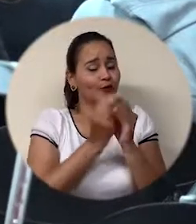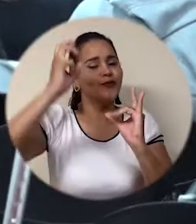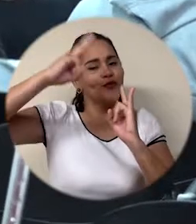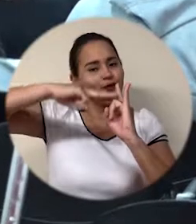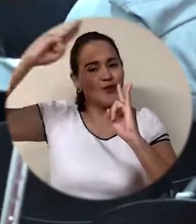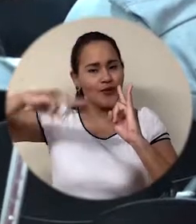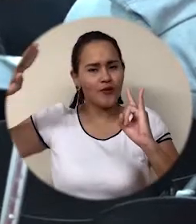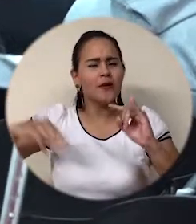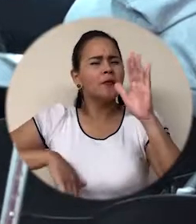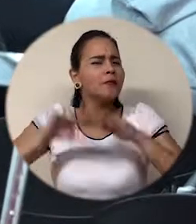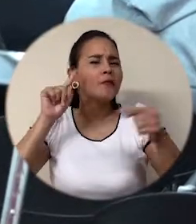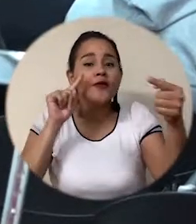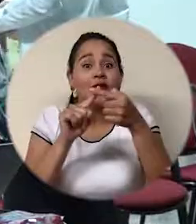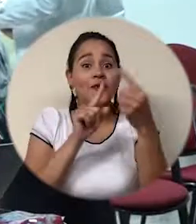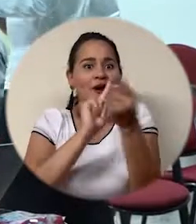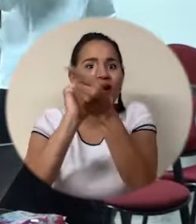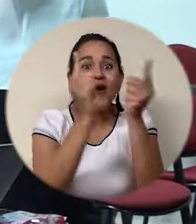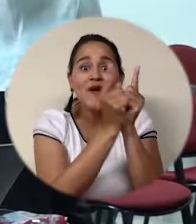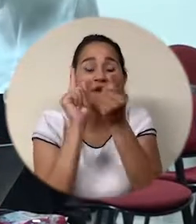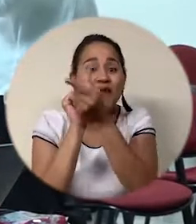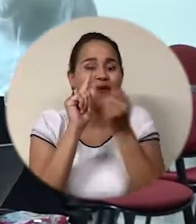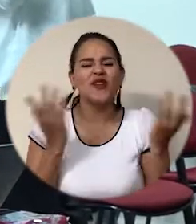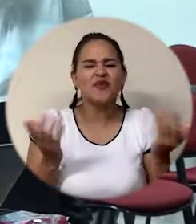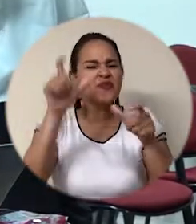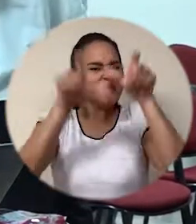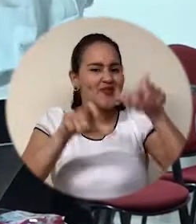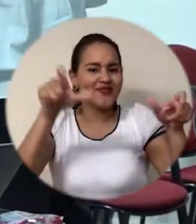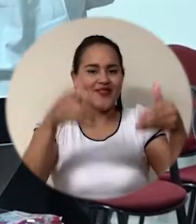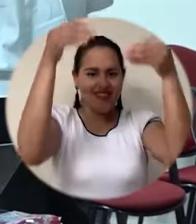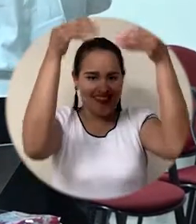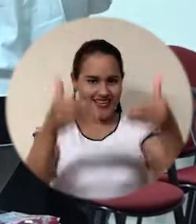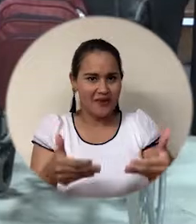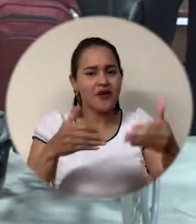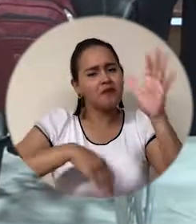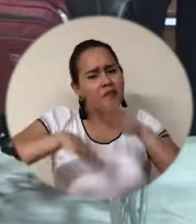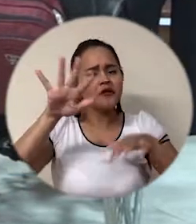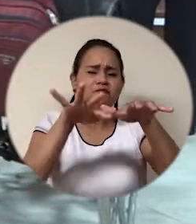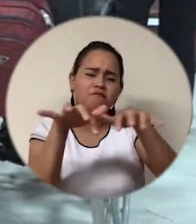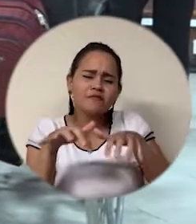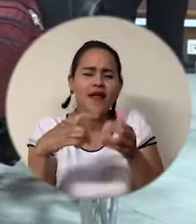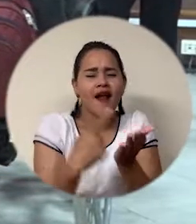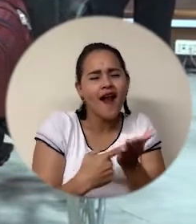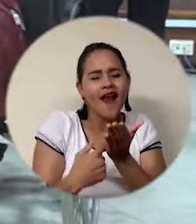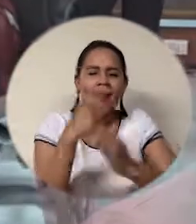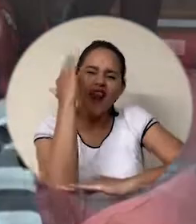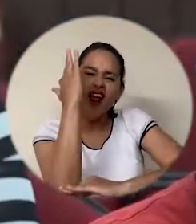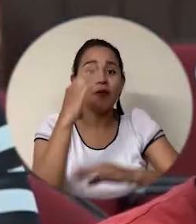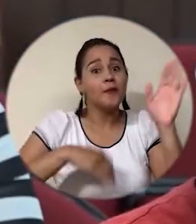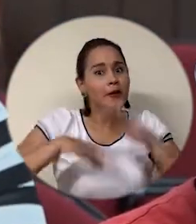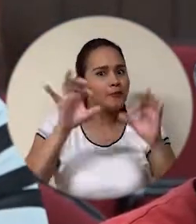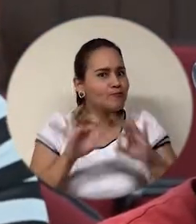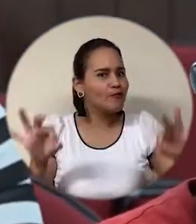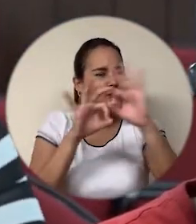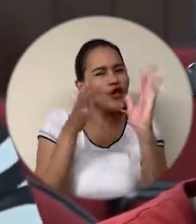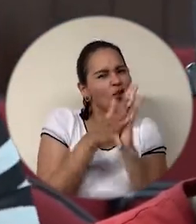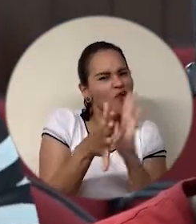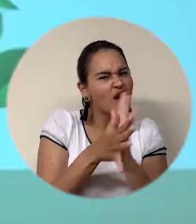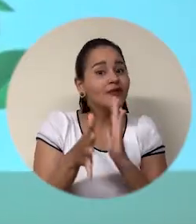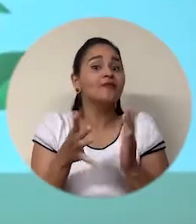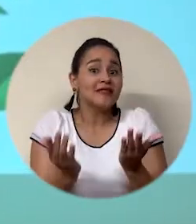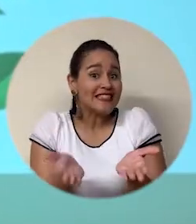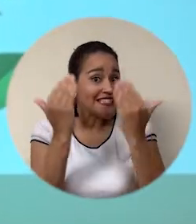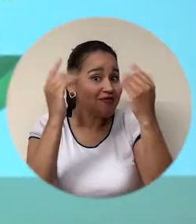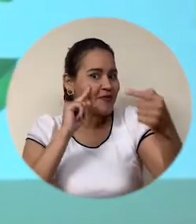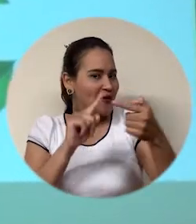Cumpliendo con la política de inclusión, la Universidad del Magdalena organizó un encuentro con los estudiantes en condición de discapacidad, actividad que buscó dar a